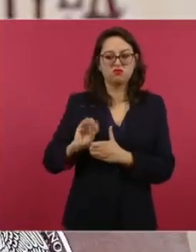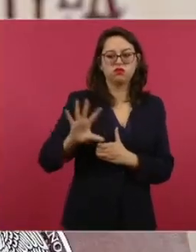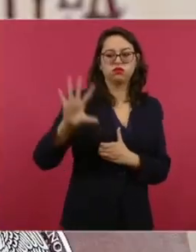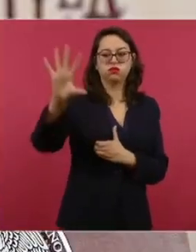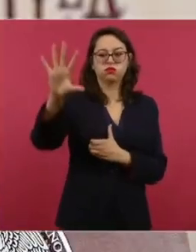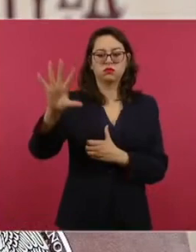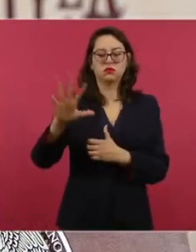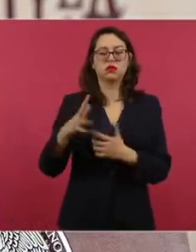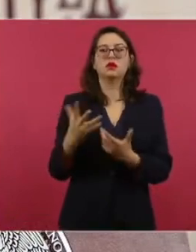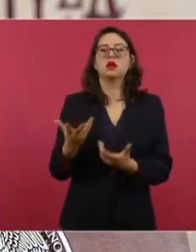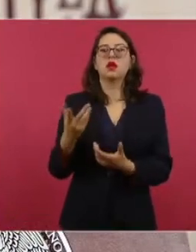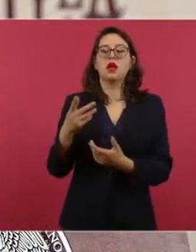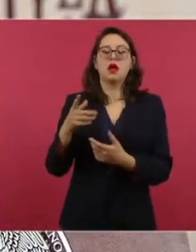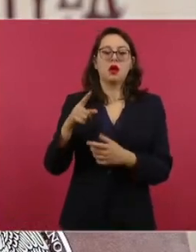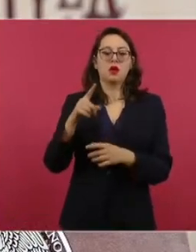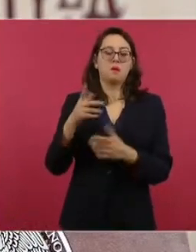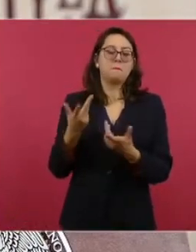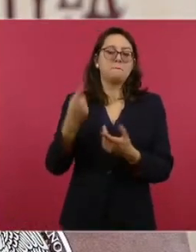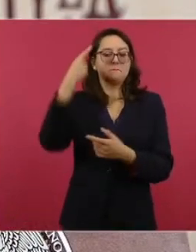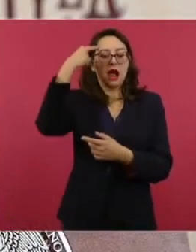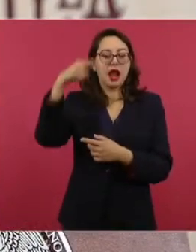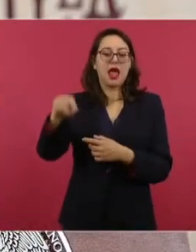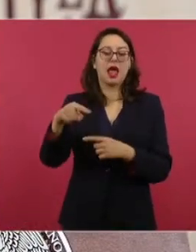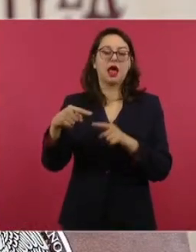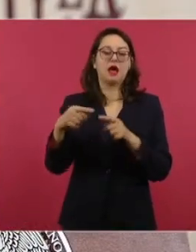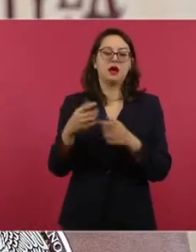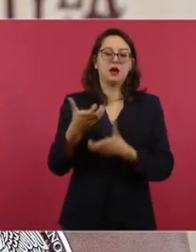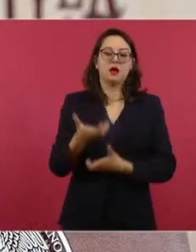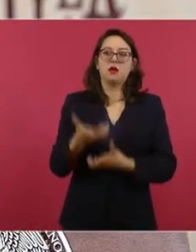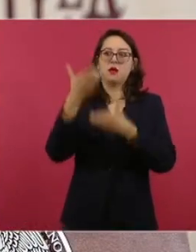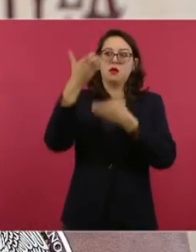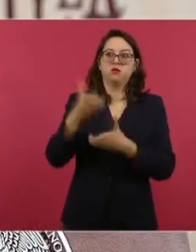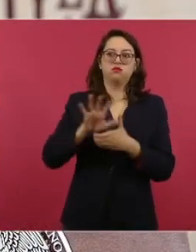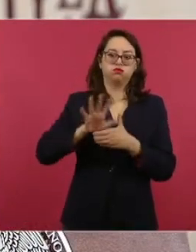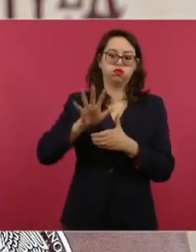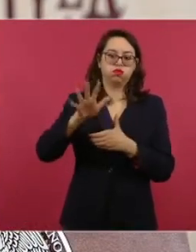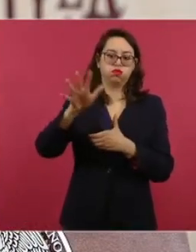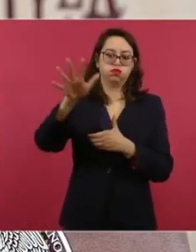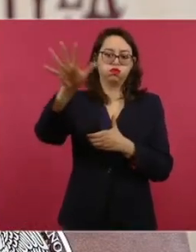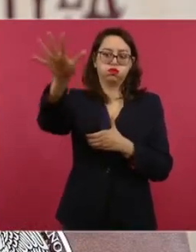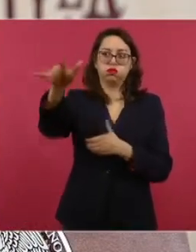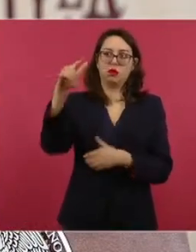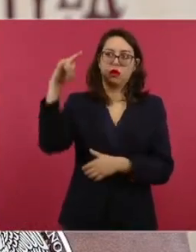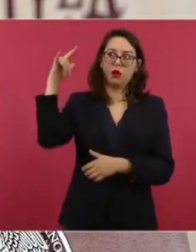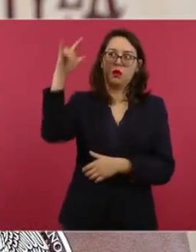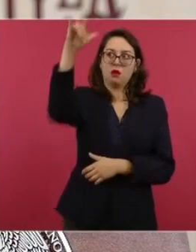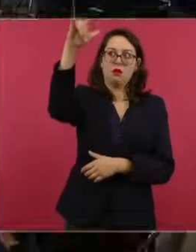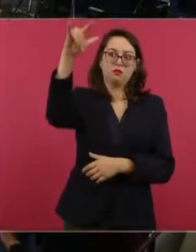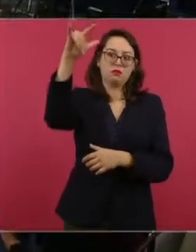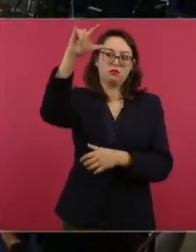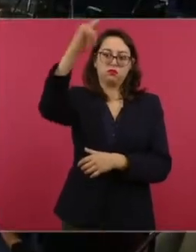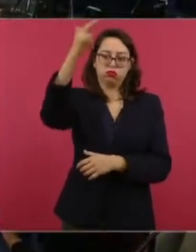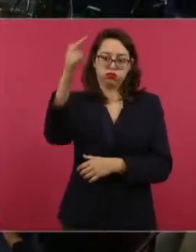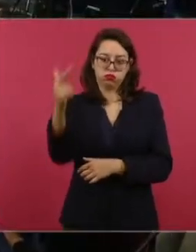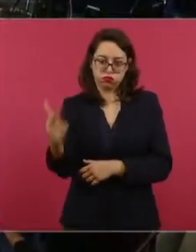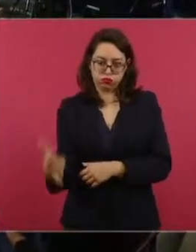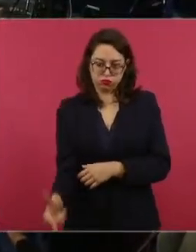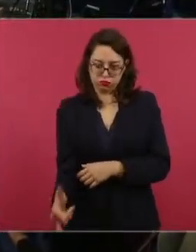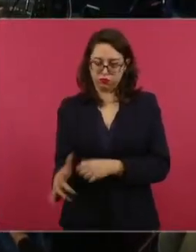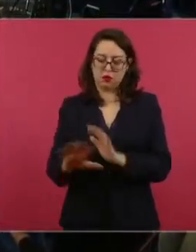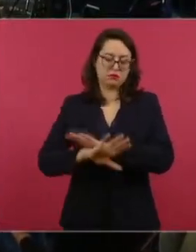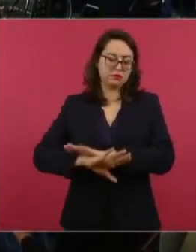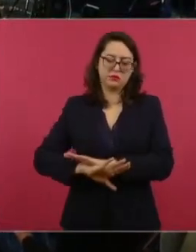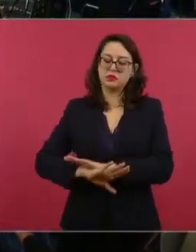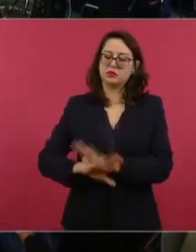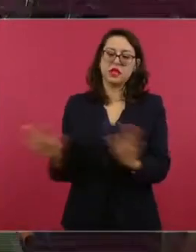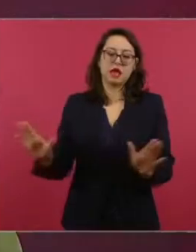neutralizarlo y hacer que baje o que no pueda tener acceso al